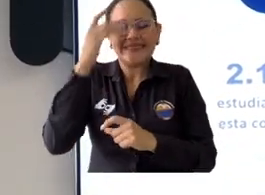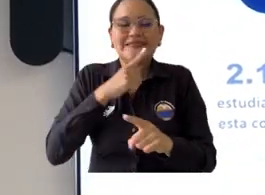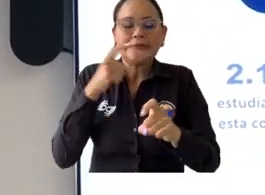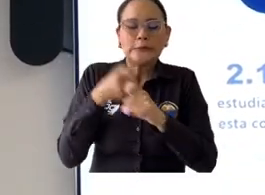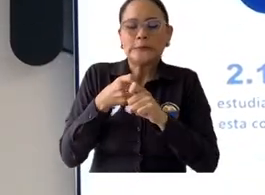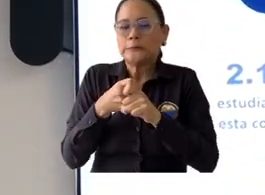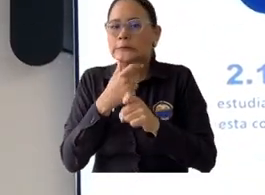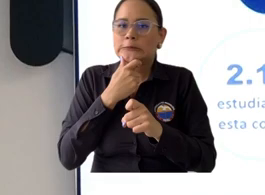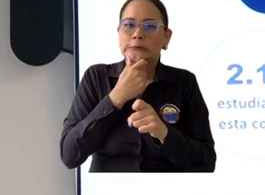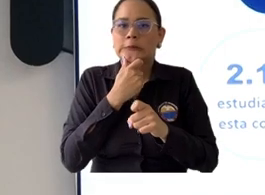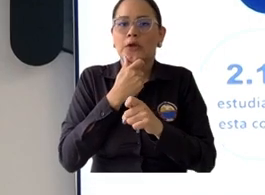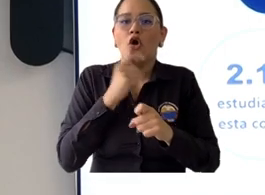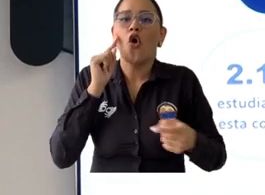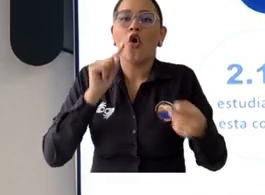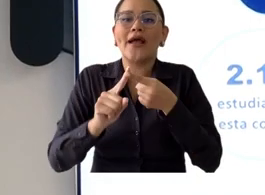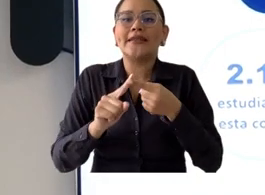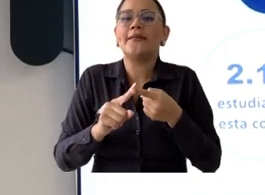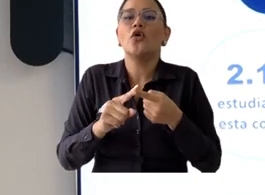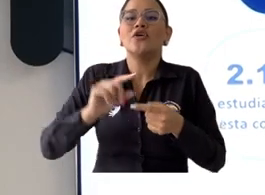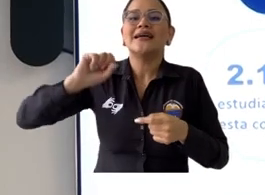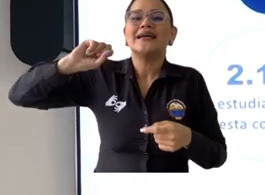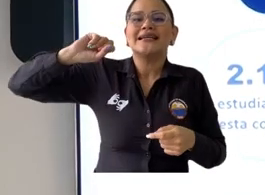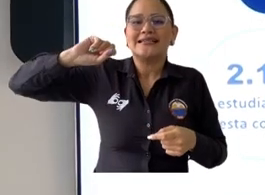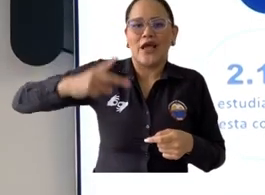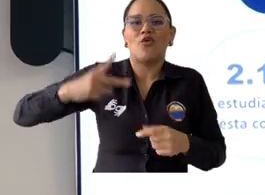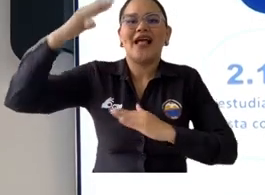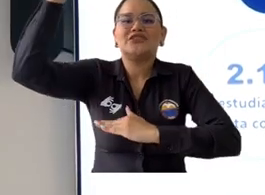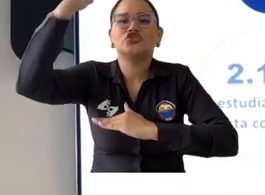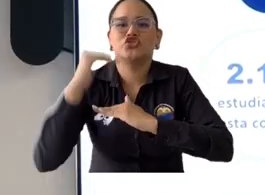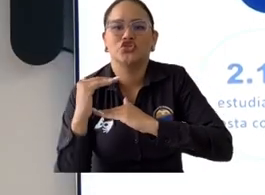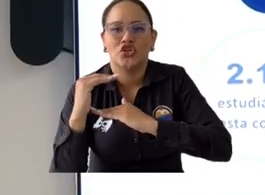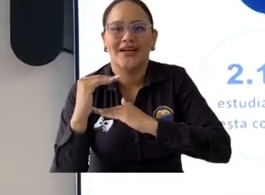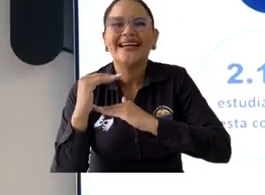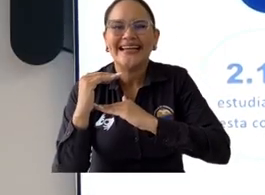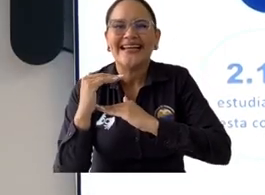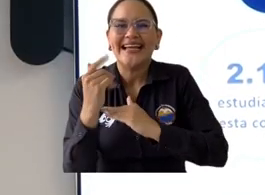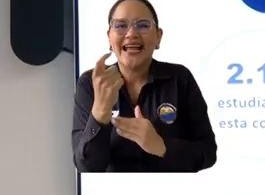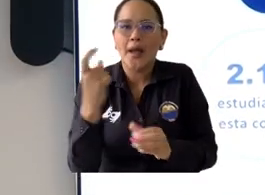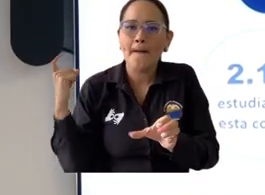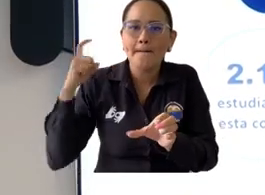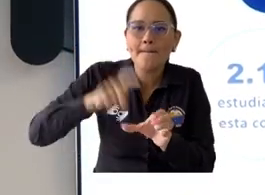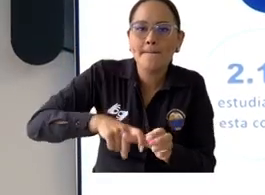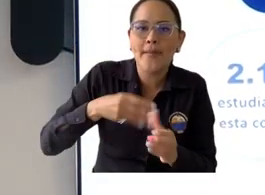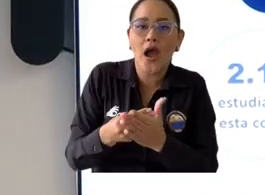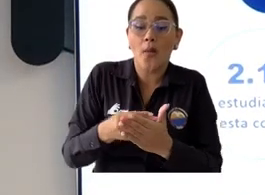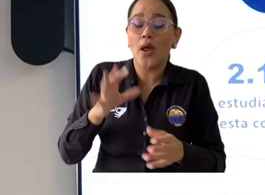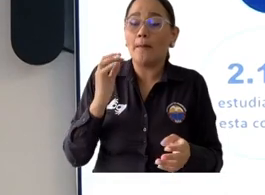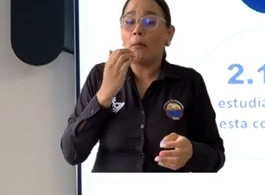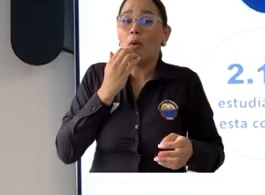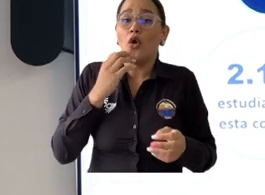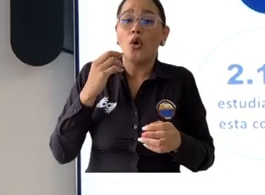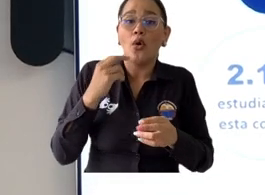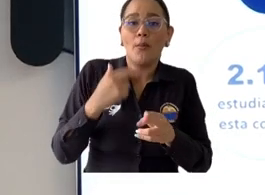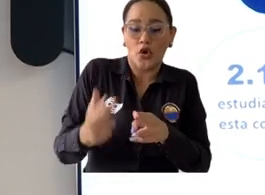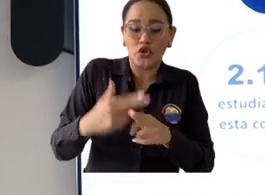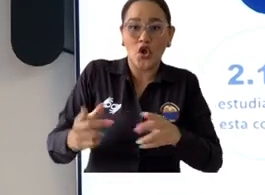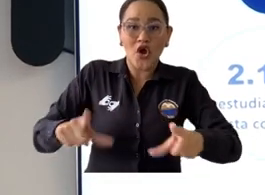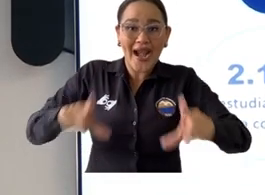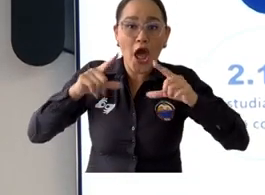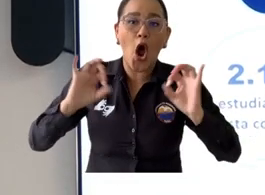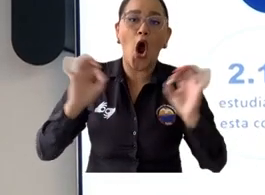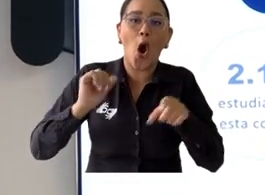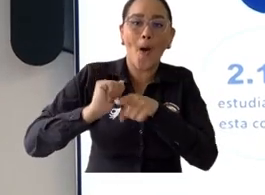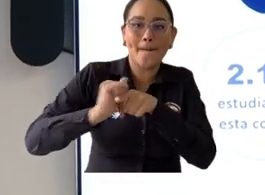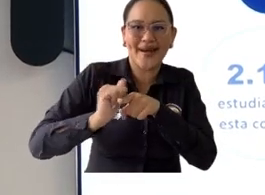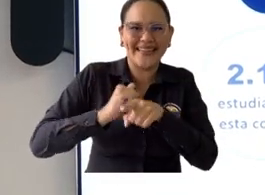vamos a hacer una disminución la segunda disminución que hacemos del valor de la matrícula para estudiantes de grado de práctica antes tenían que pagar el